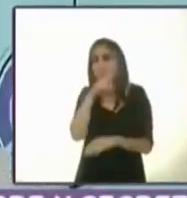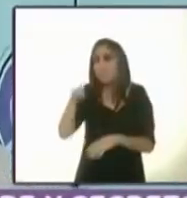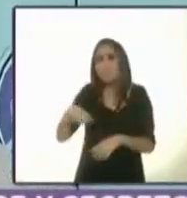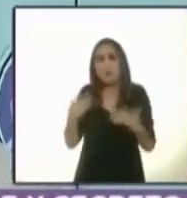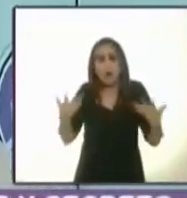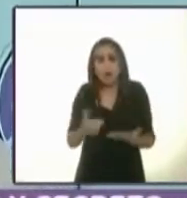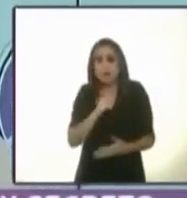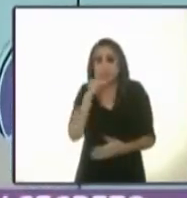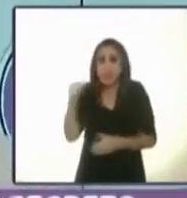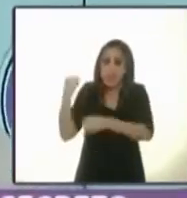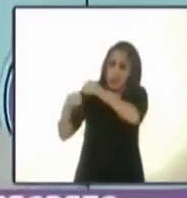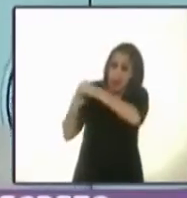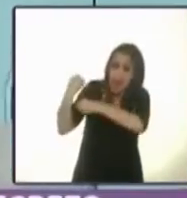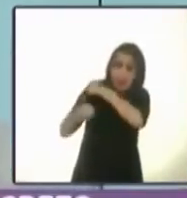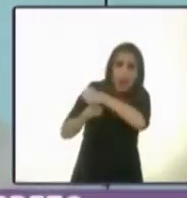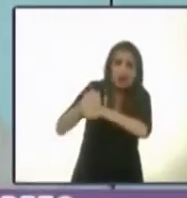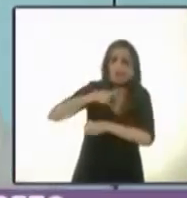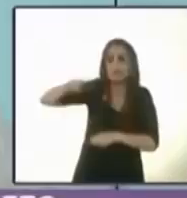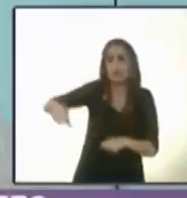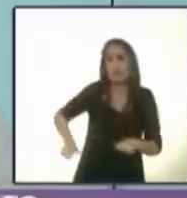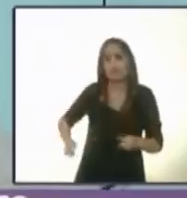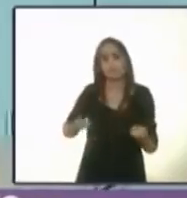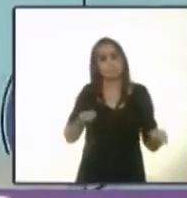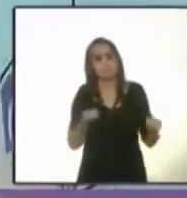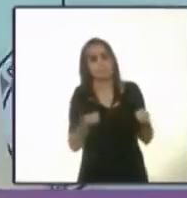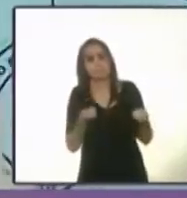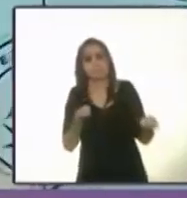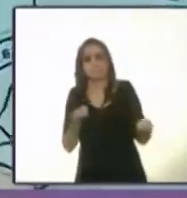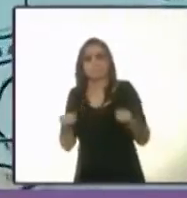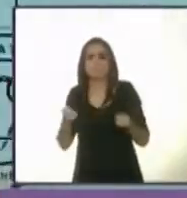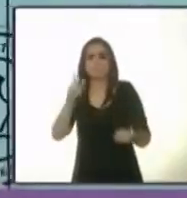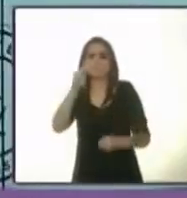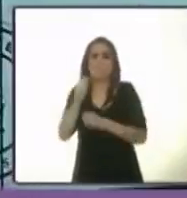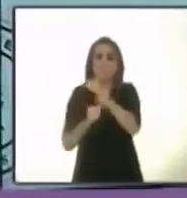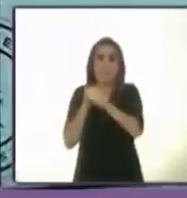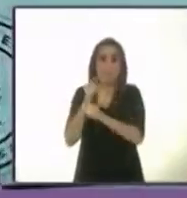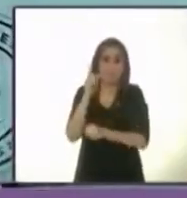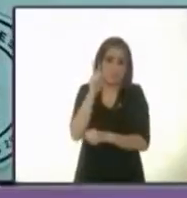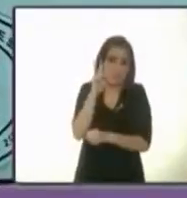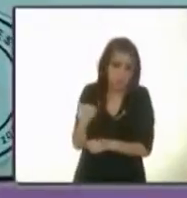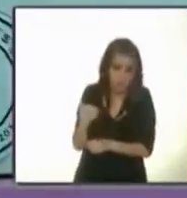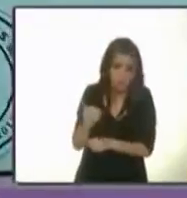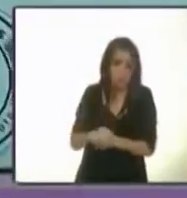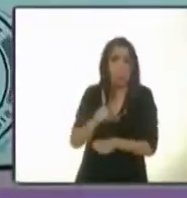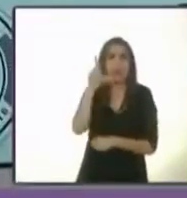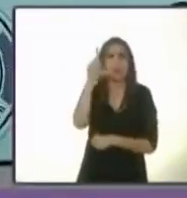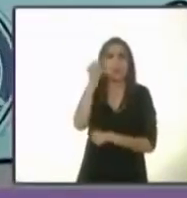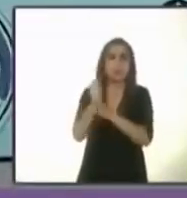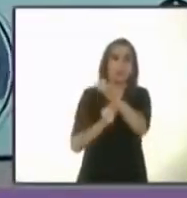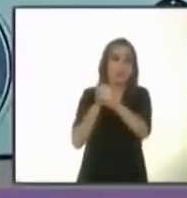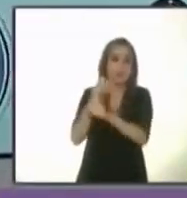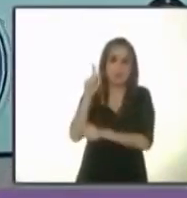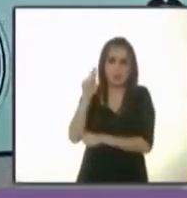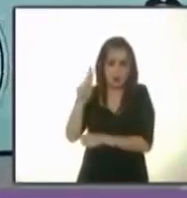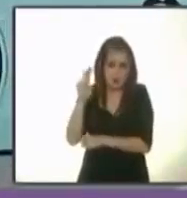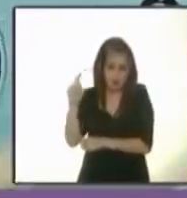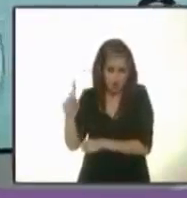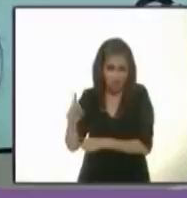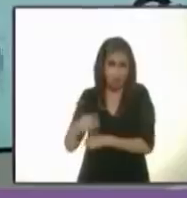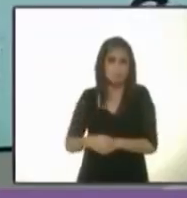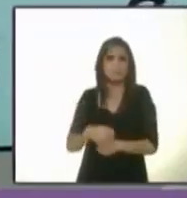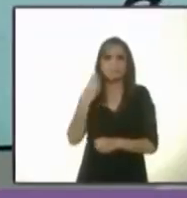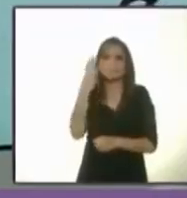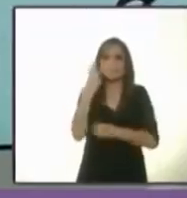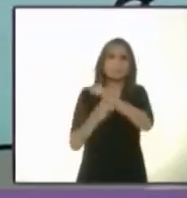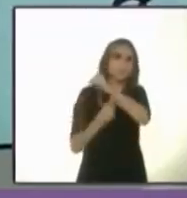durante muchos años. Nos han gobernado más de 70 años el PRI, 20 años el PRD y